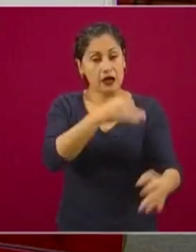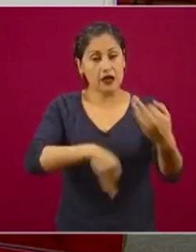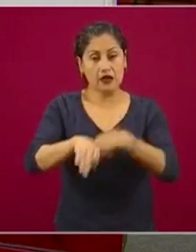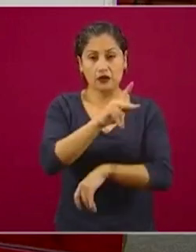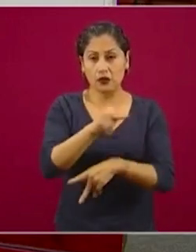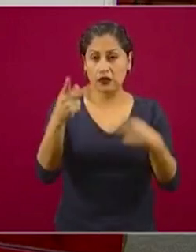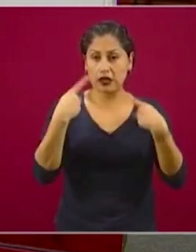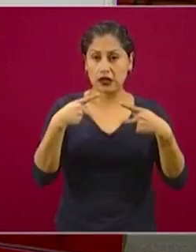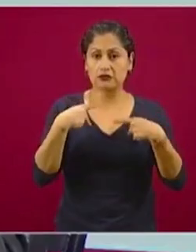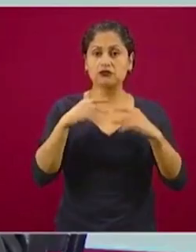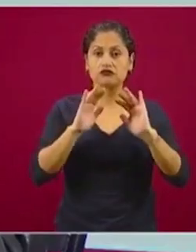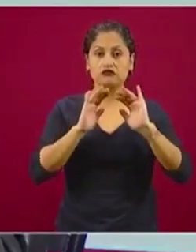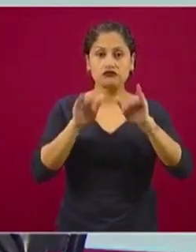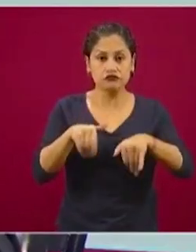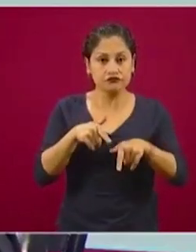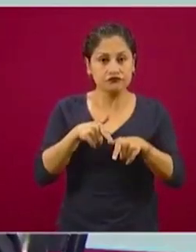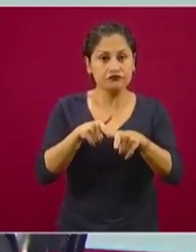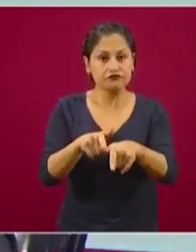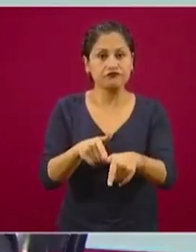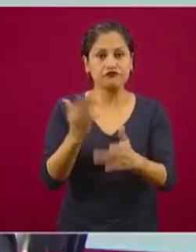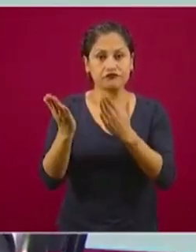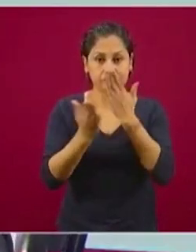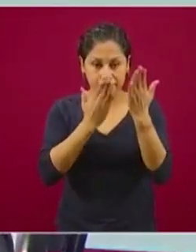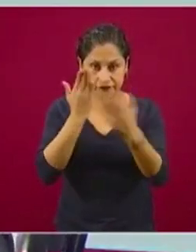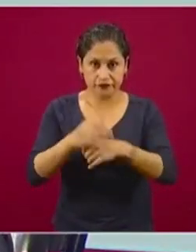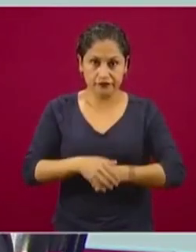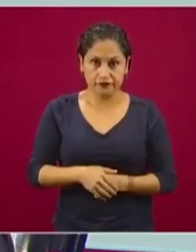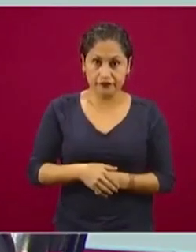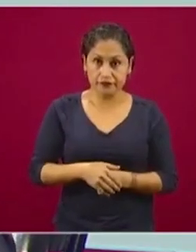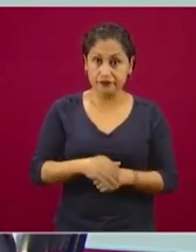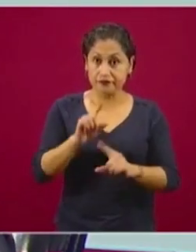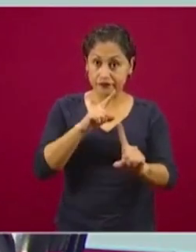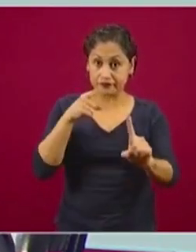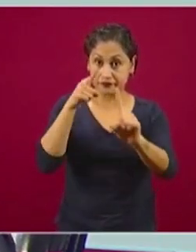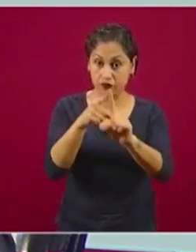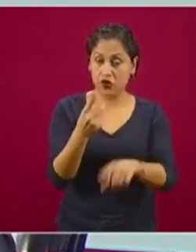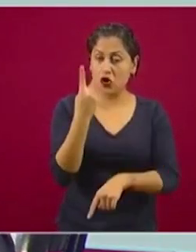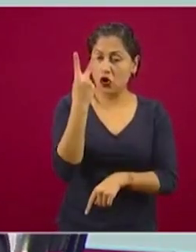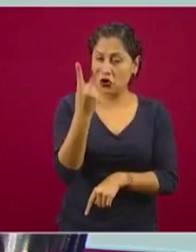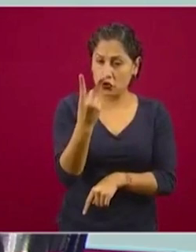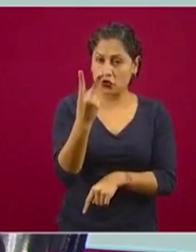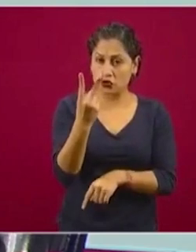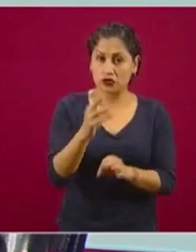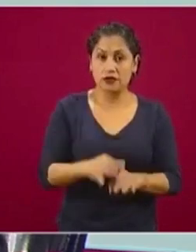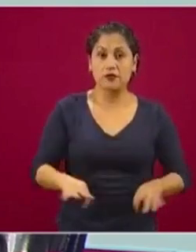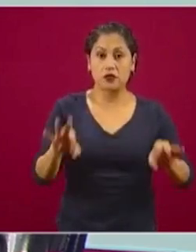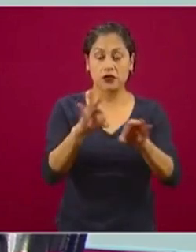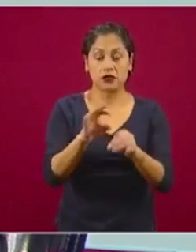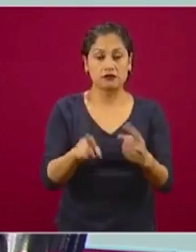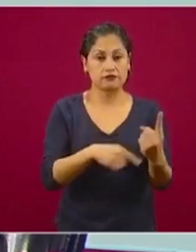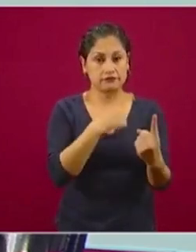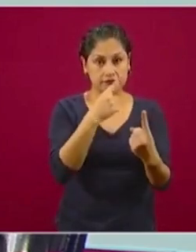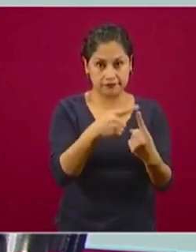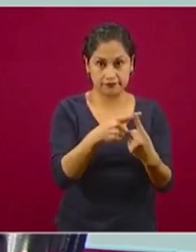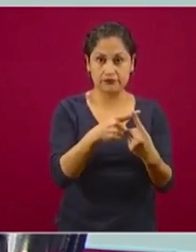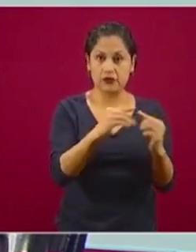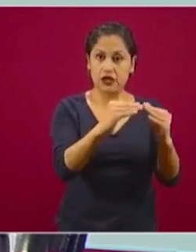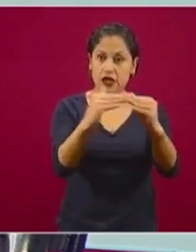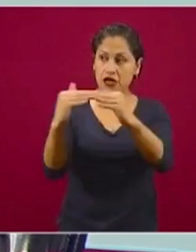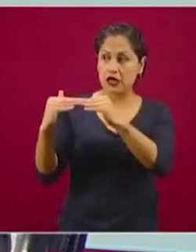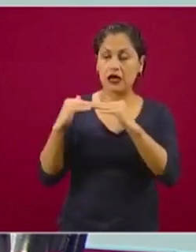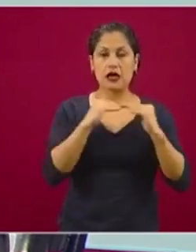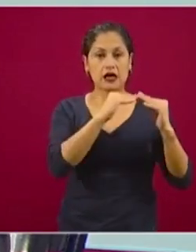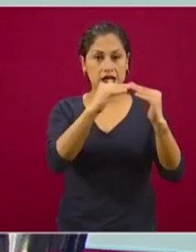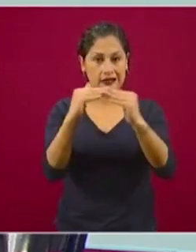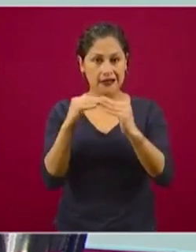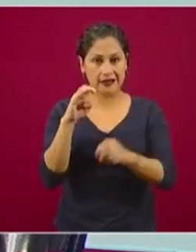con base en dos grandes pilares que son los que los mueven. Por una parte, la equidad y tanto becas